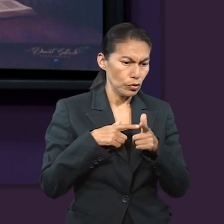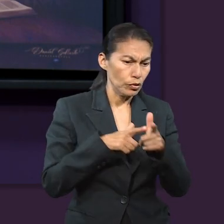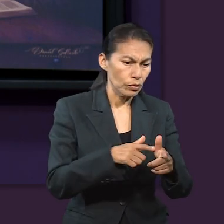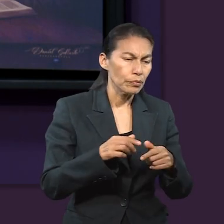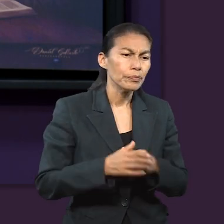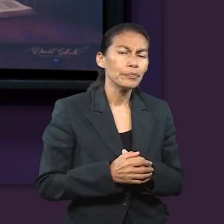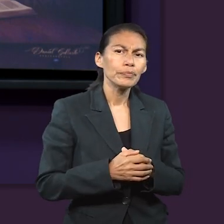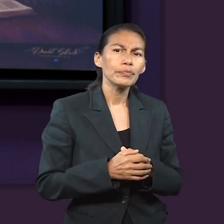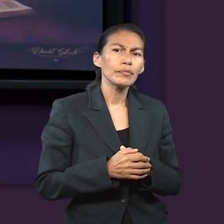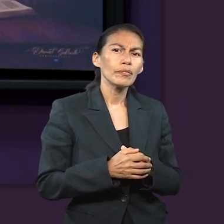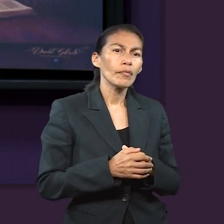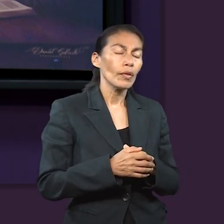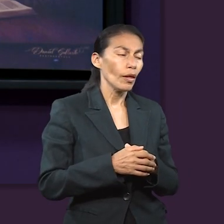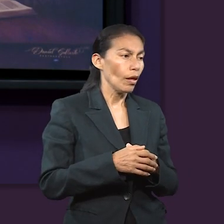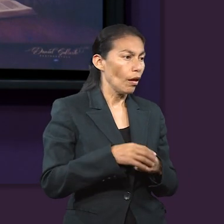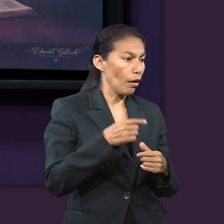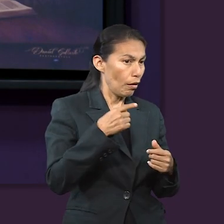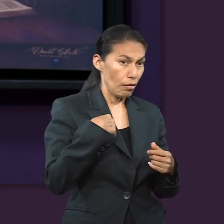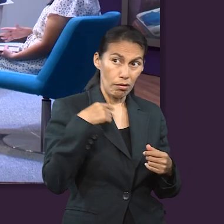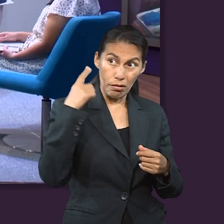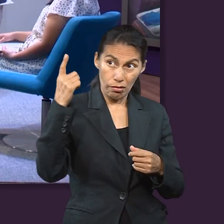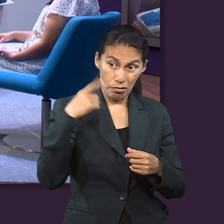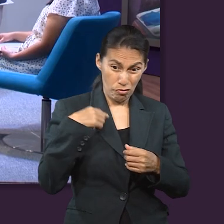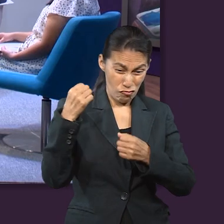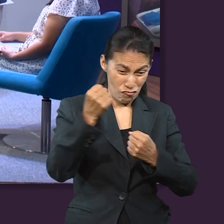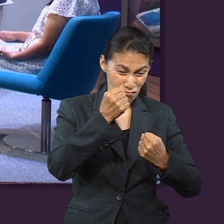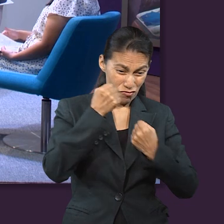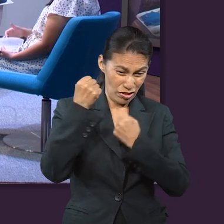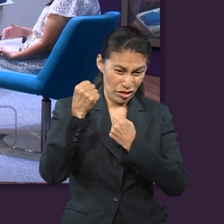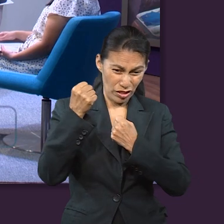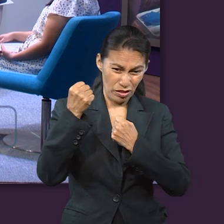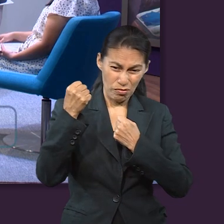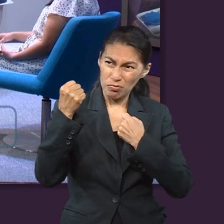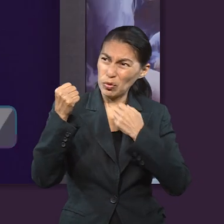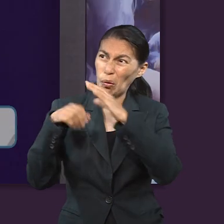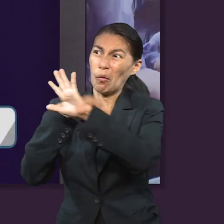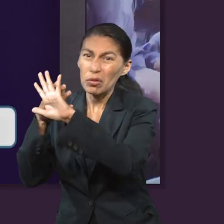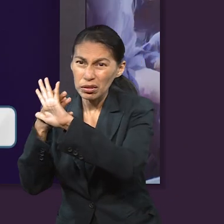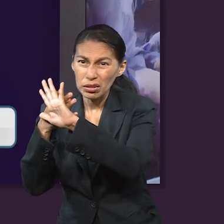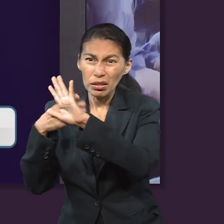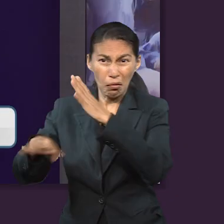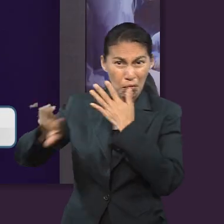Continuó, ¿Contendería conmigo con la grandeza de fuerza?